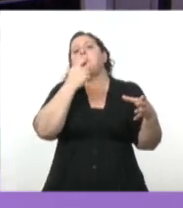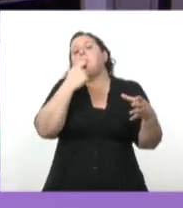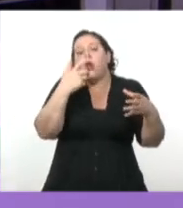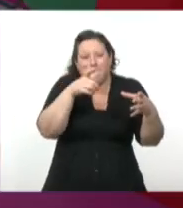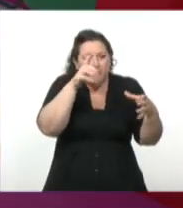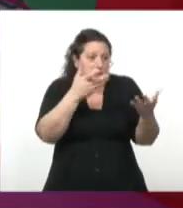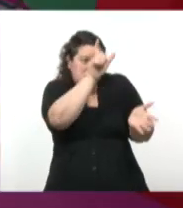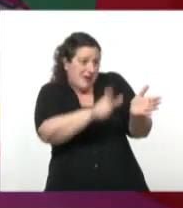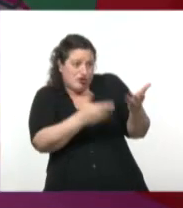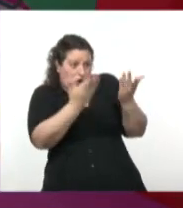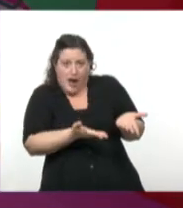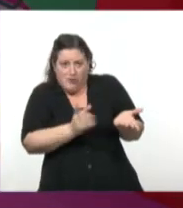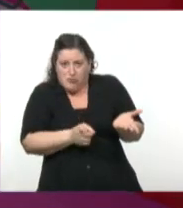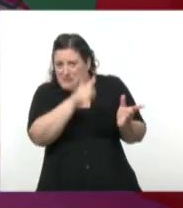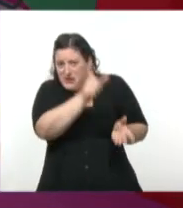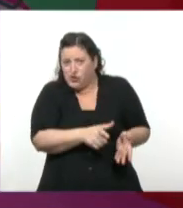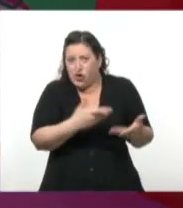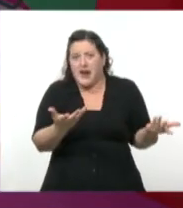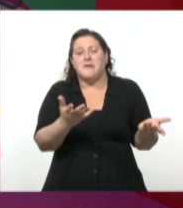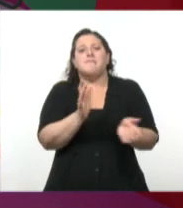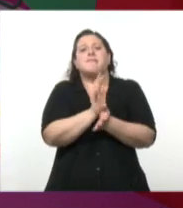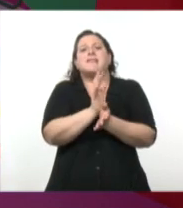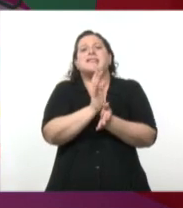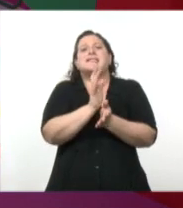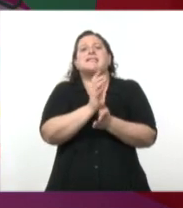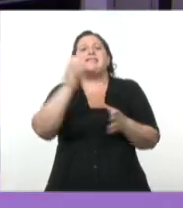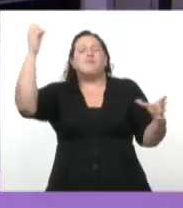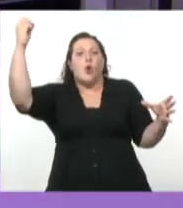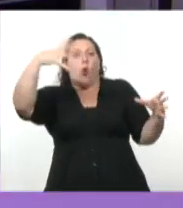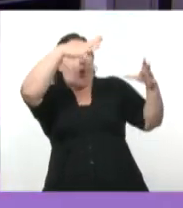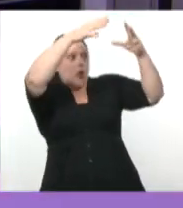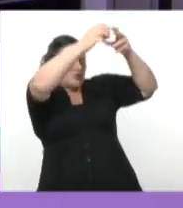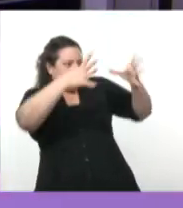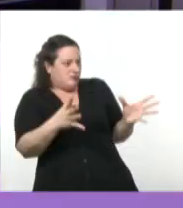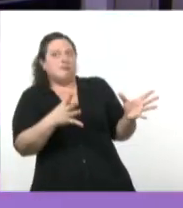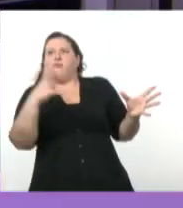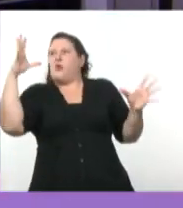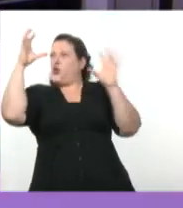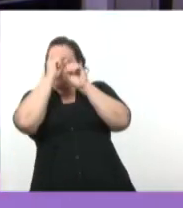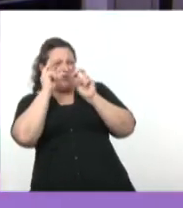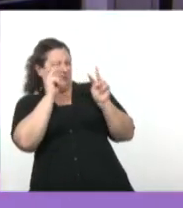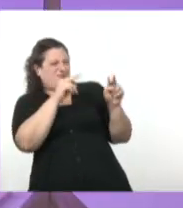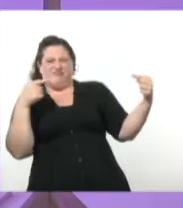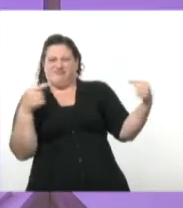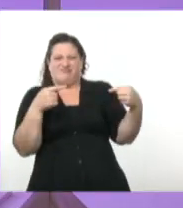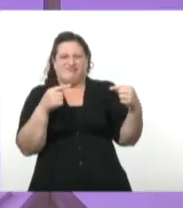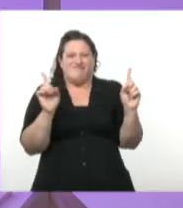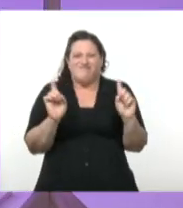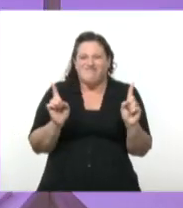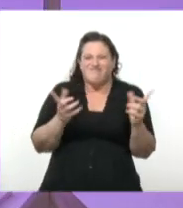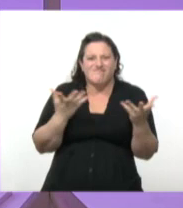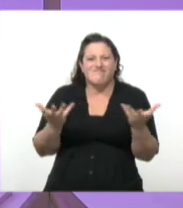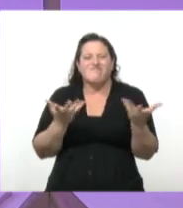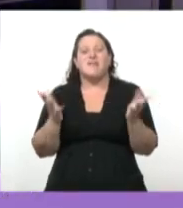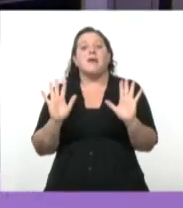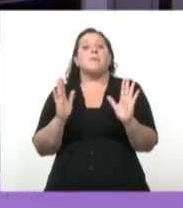sol en medio de esta oscuridad, no nos cerraría, sería imposible. ¿Por qué? Porque enseguida acomodamos todo a esta luz que va atravesando todo lo